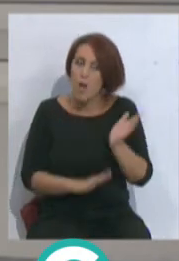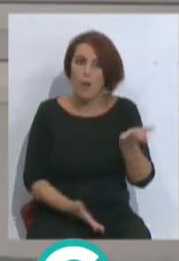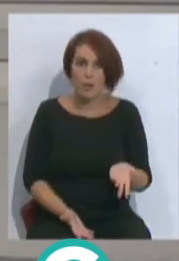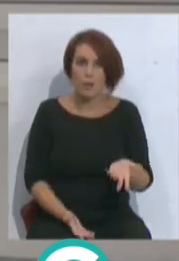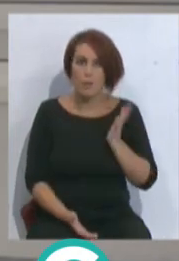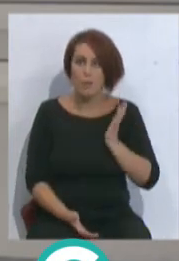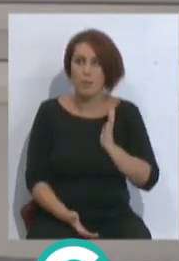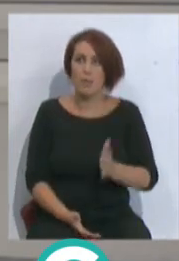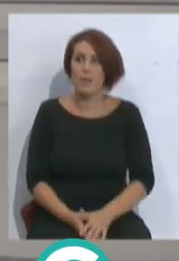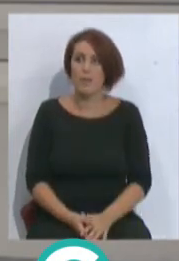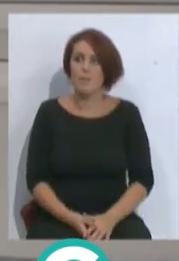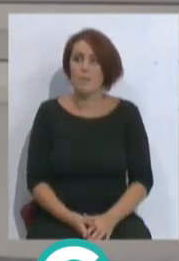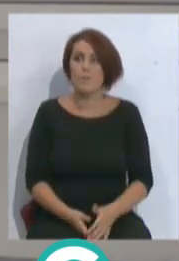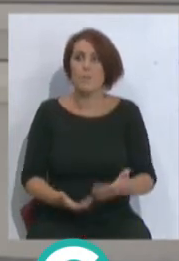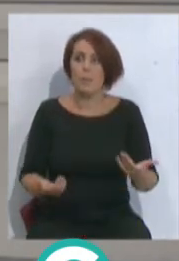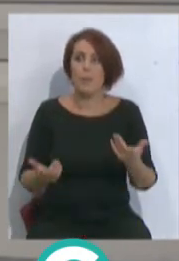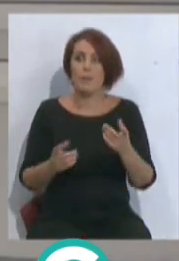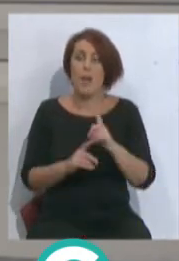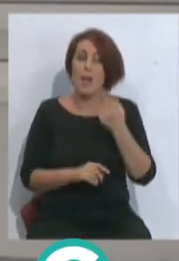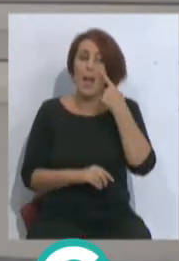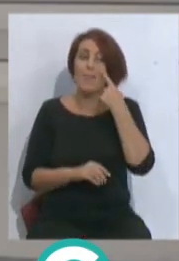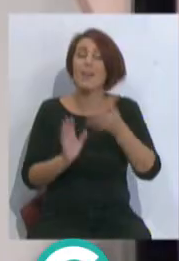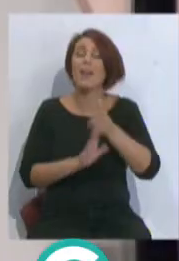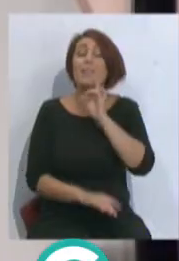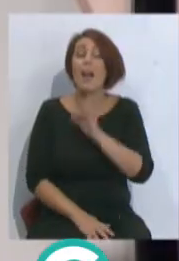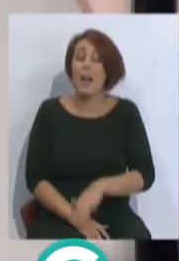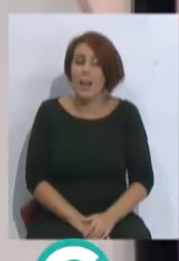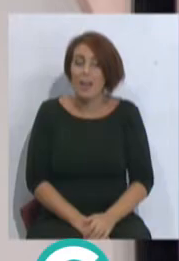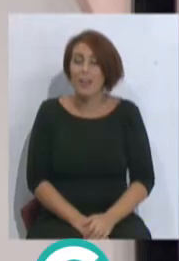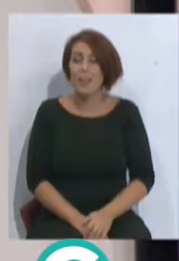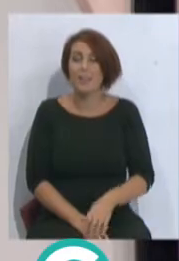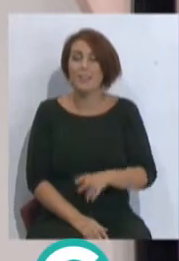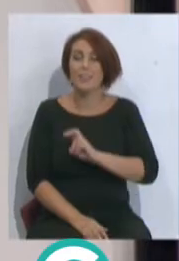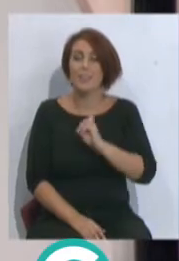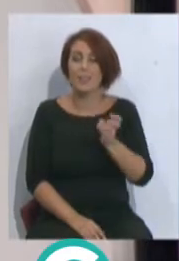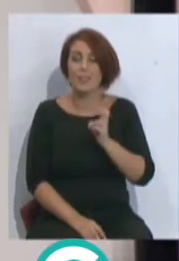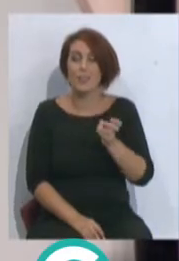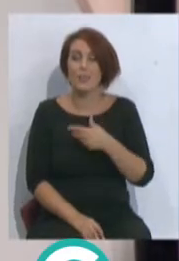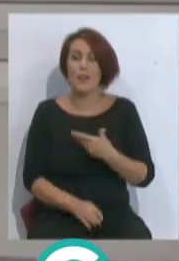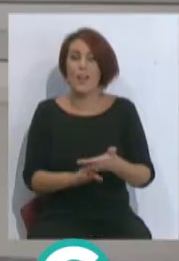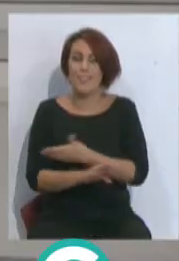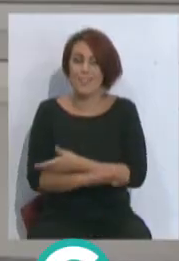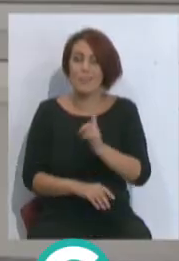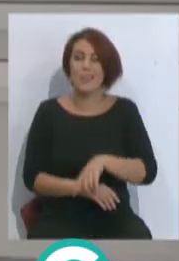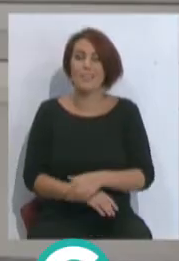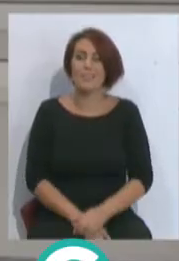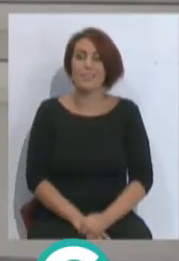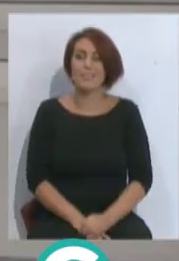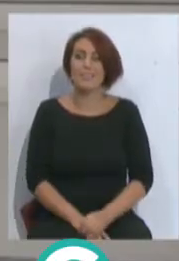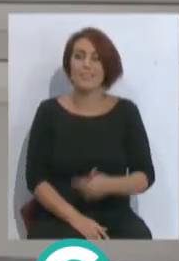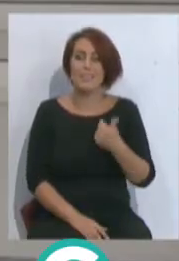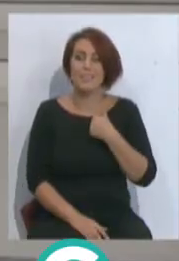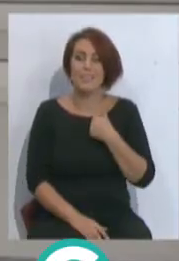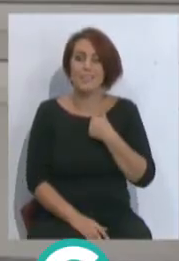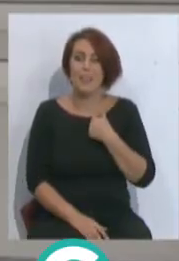Sí. Pero para ver quién iba. No. ¿Y algún que otro antes? Antes te prometo que yo...